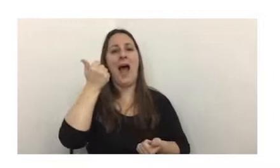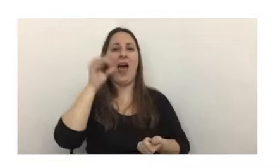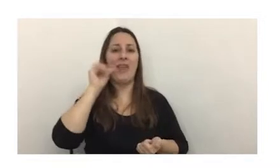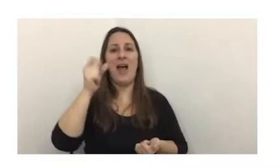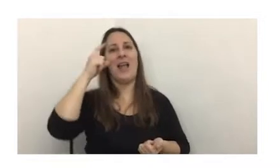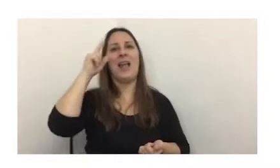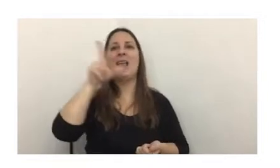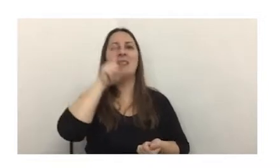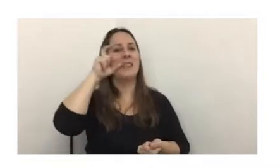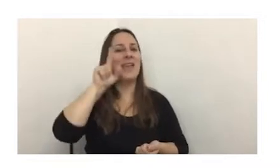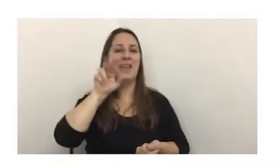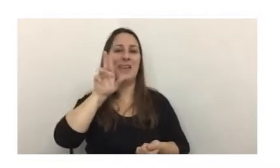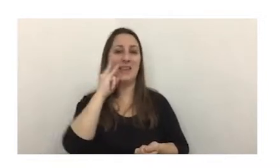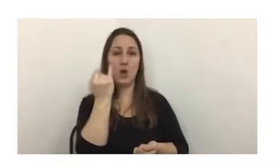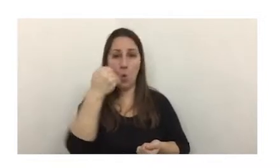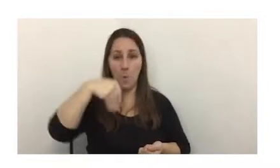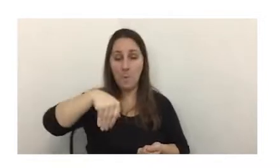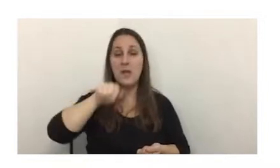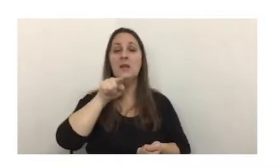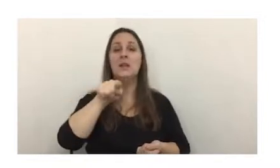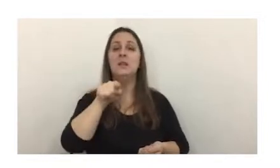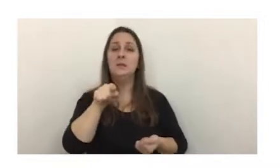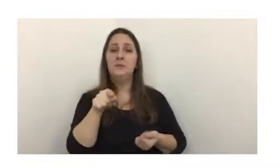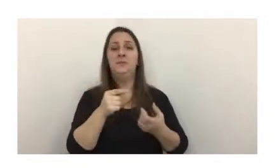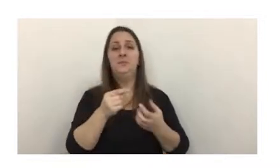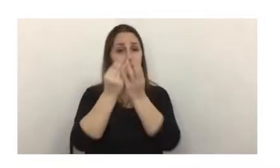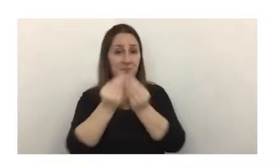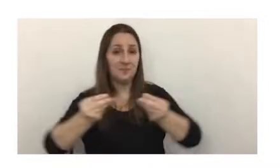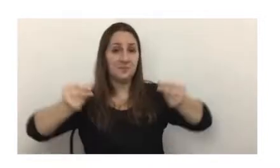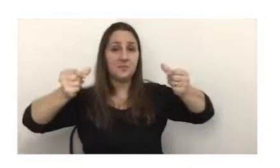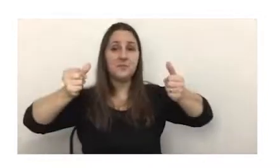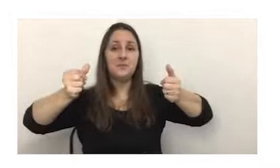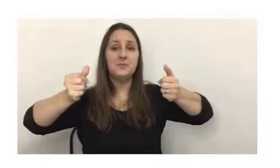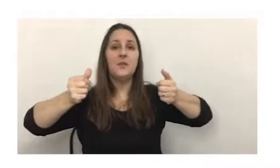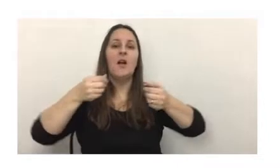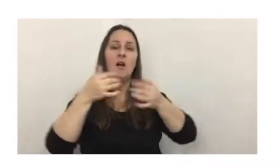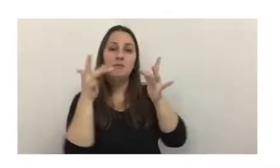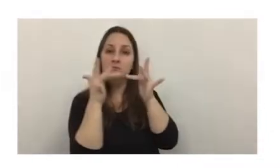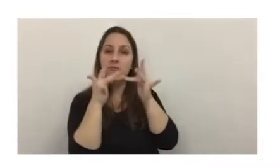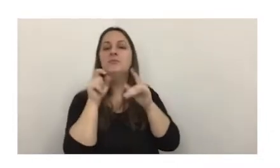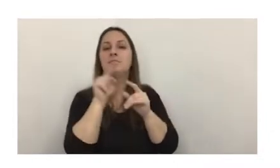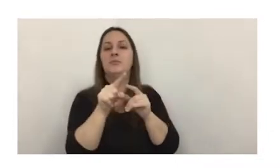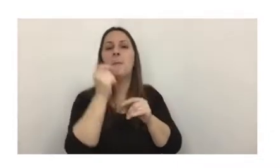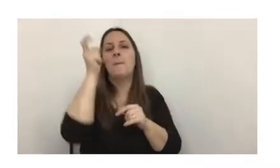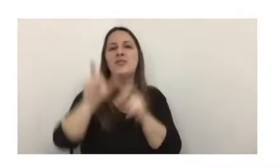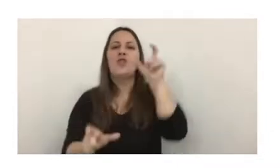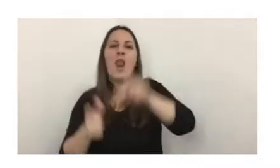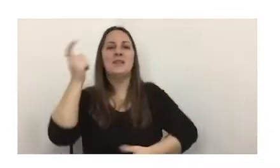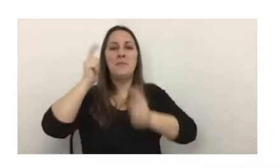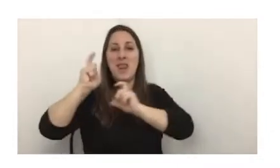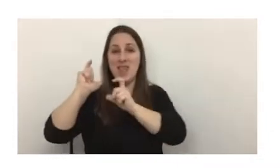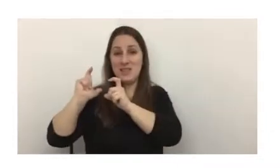que son volátiles y son ideales para quienes ya tienen experiencia,